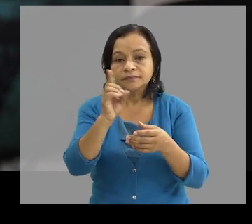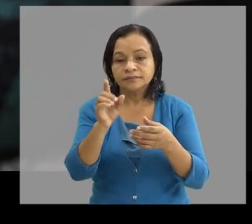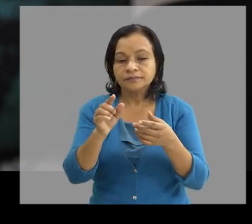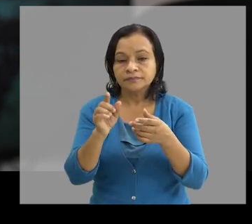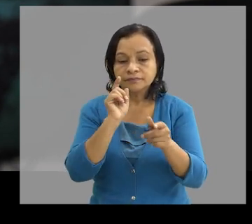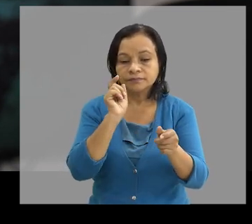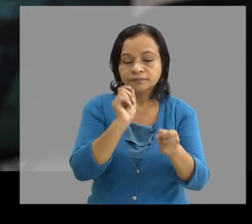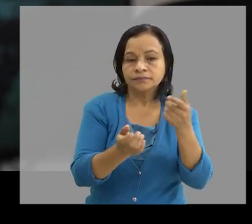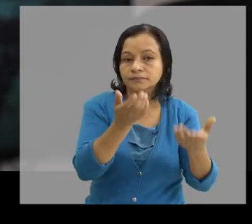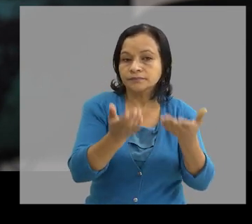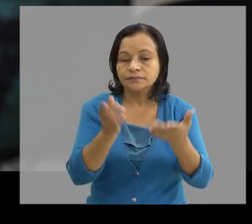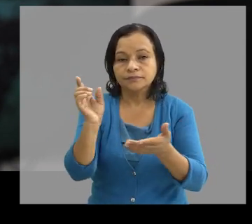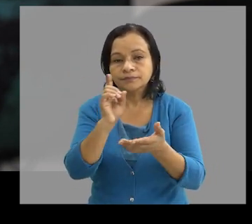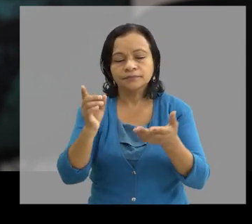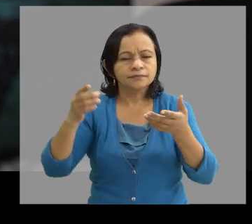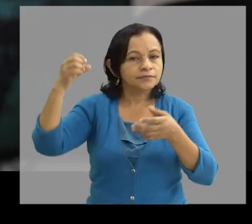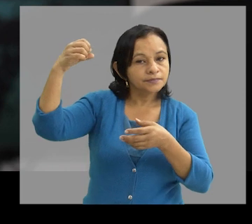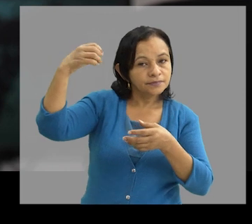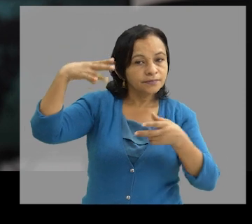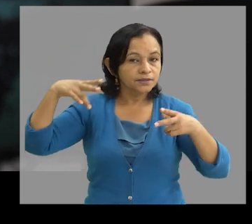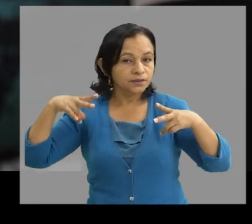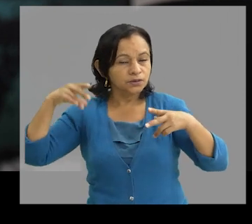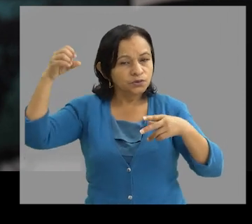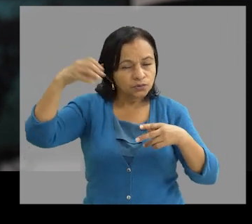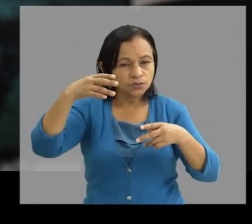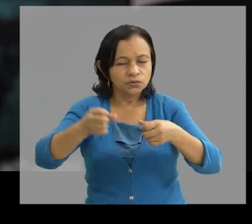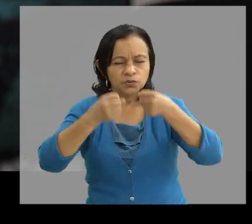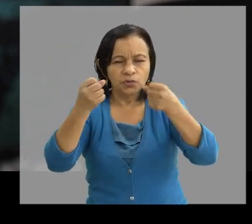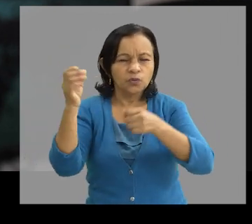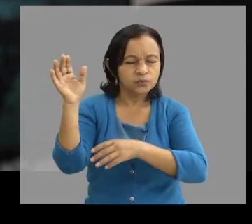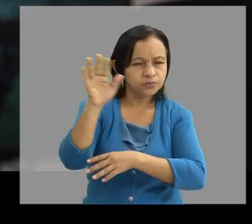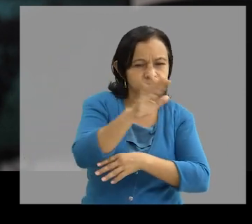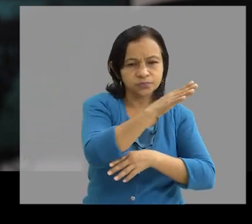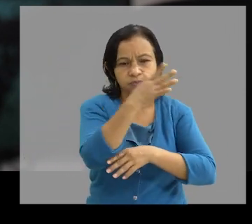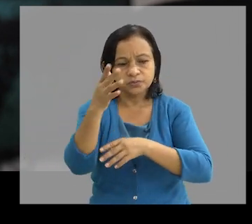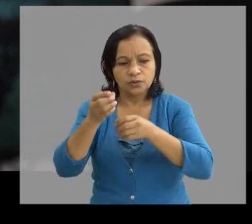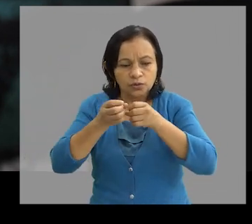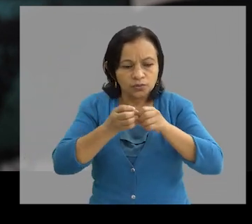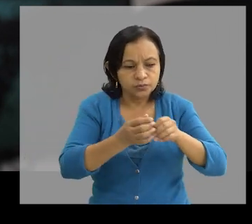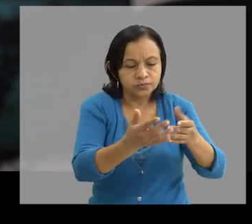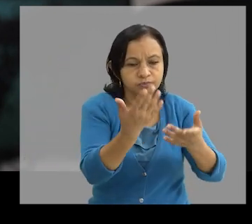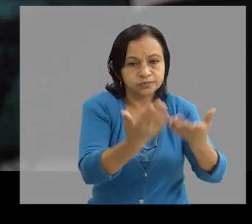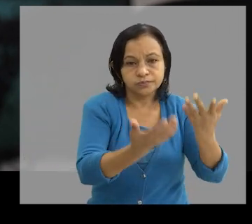de incendios forestales en el verano De hecho se ha habido un aumento de los vientos Y esto de hecho viene a afectar mucho